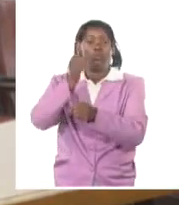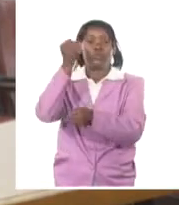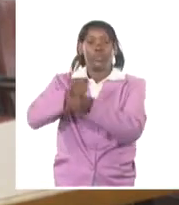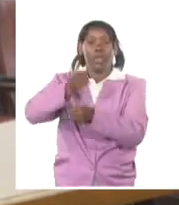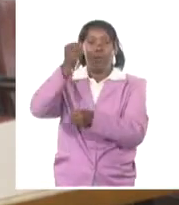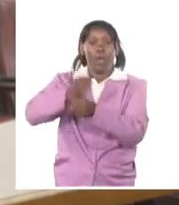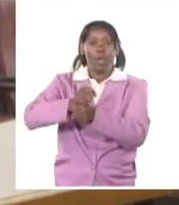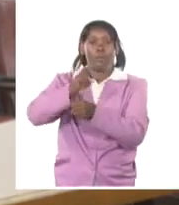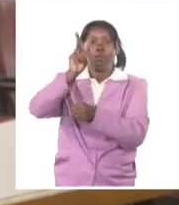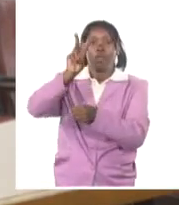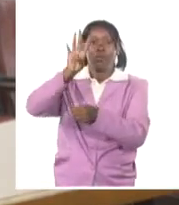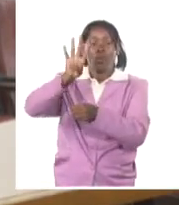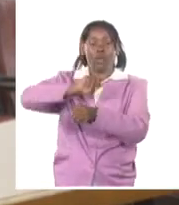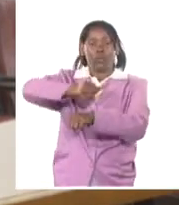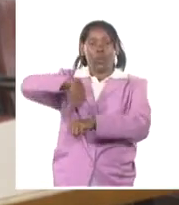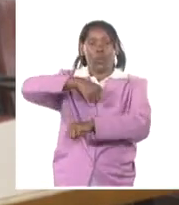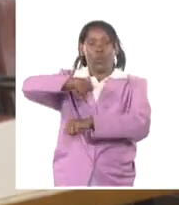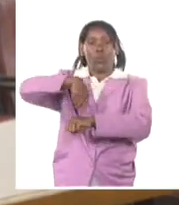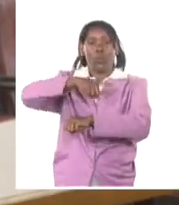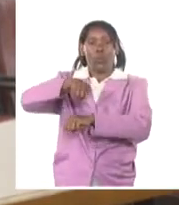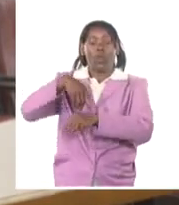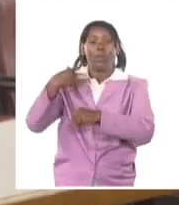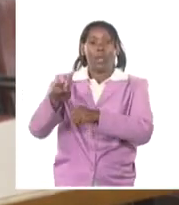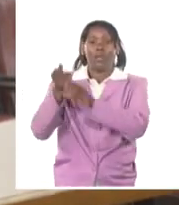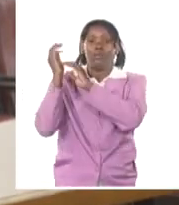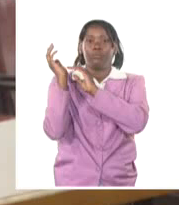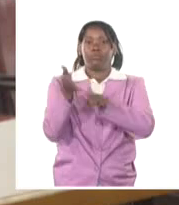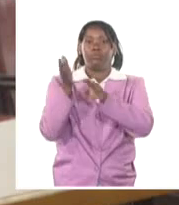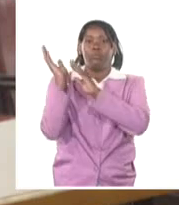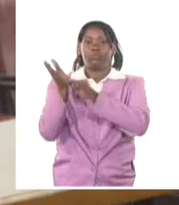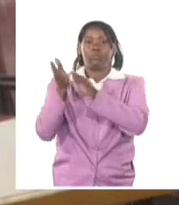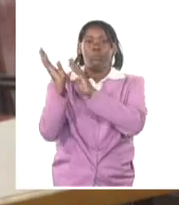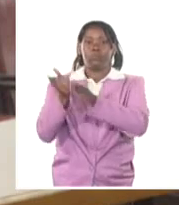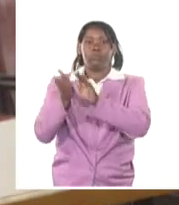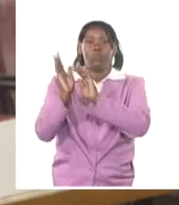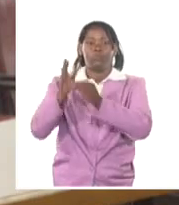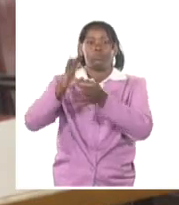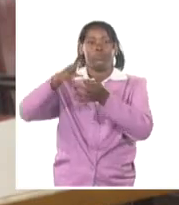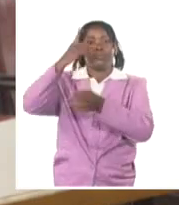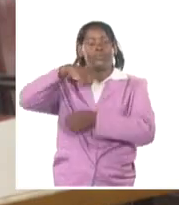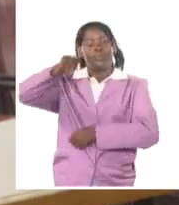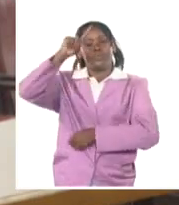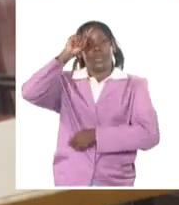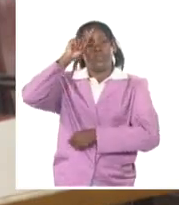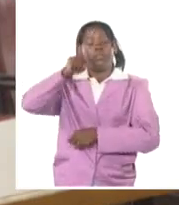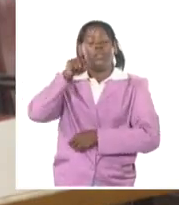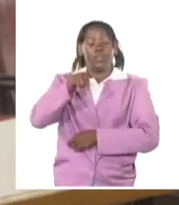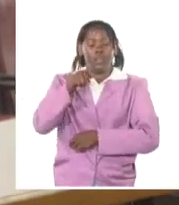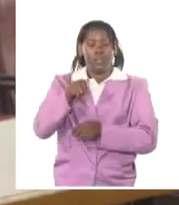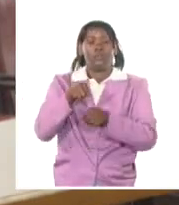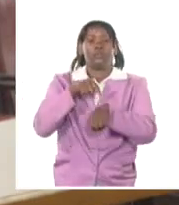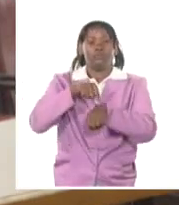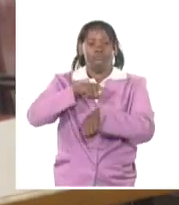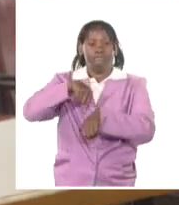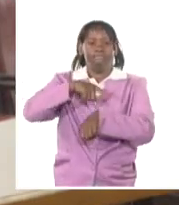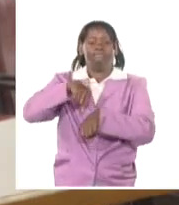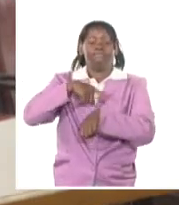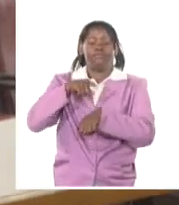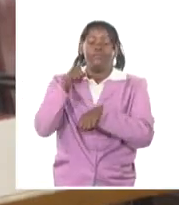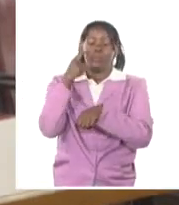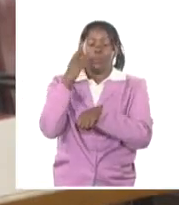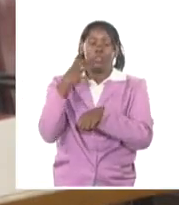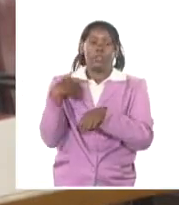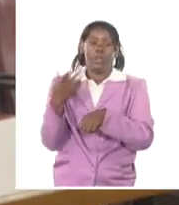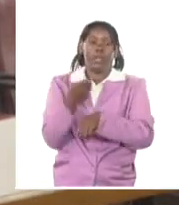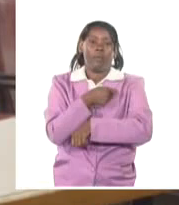de semana. Igual cuando se busca la cooperación en la cadena de transportación hacia los puntos de venta, y ahí